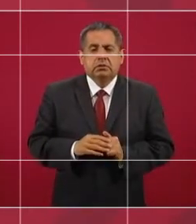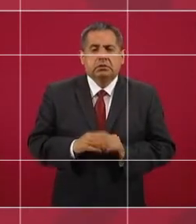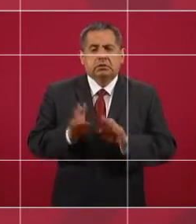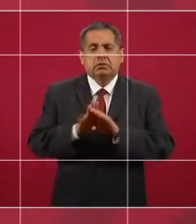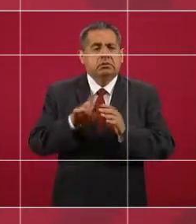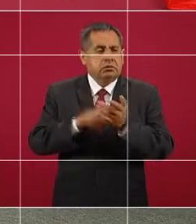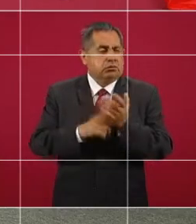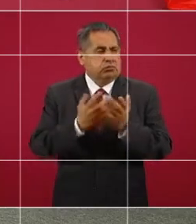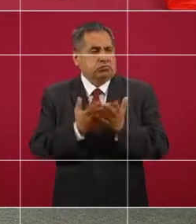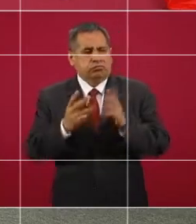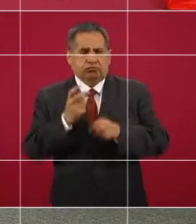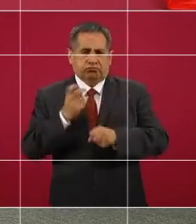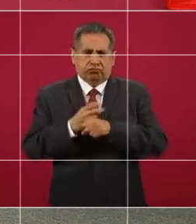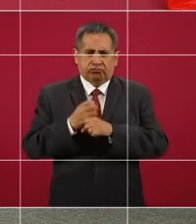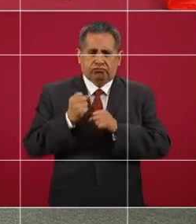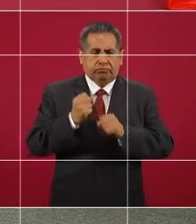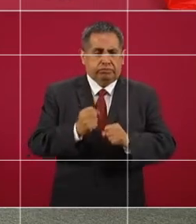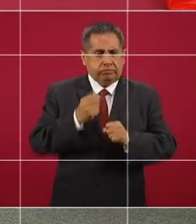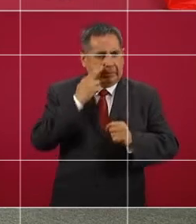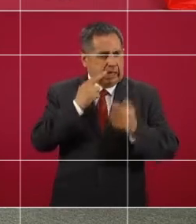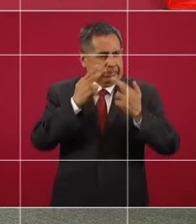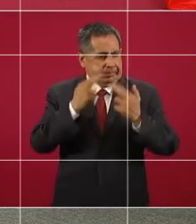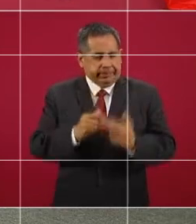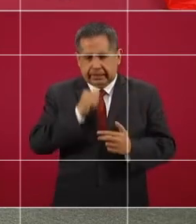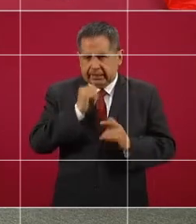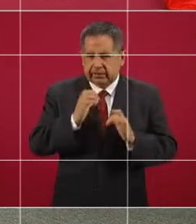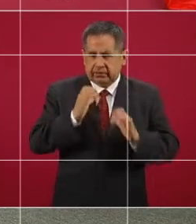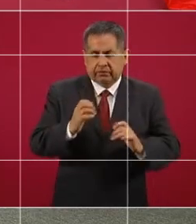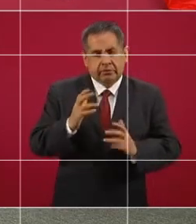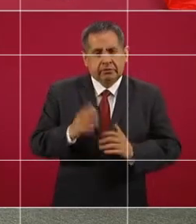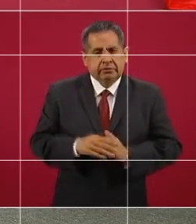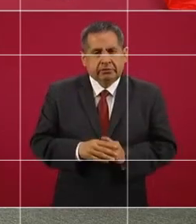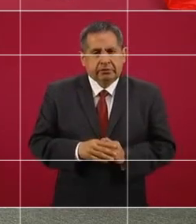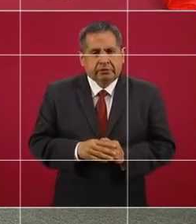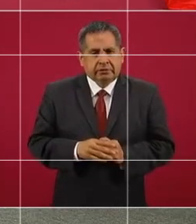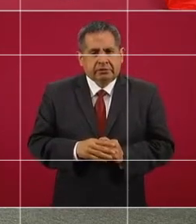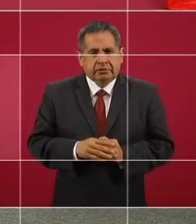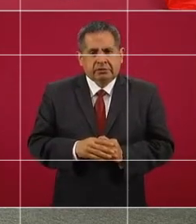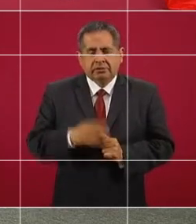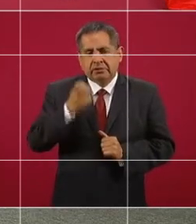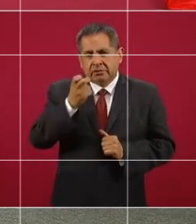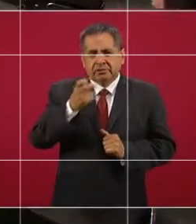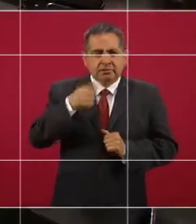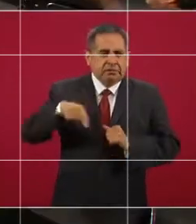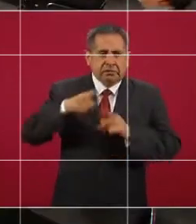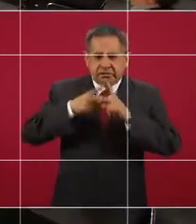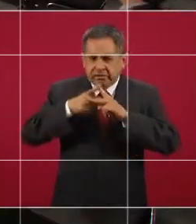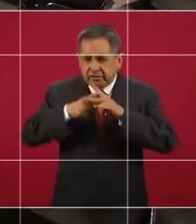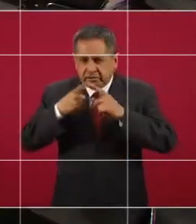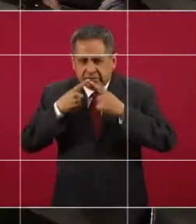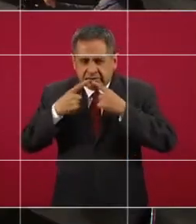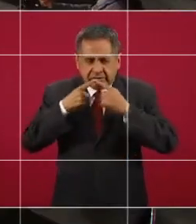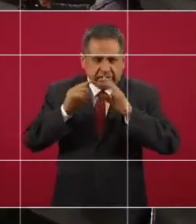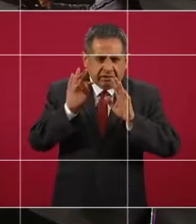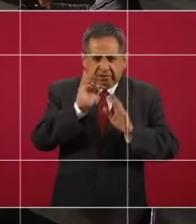una presa, para que no se destruya una presa. Entonces, hicieron sus cálculos